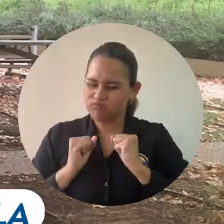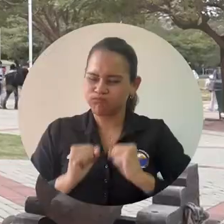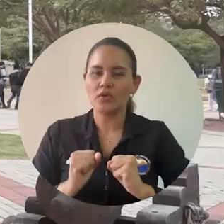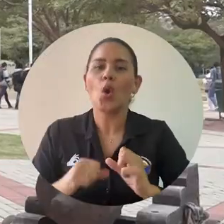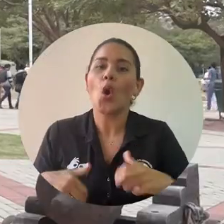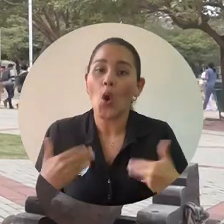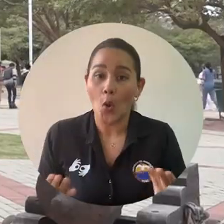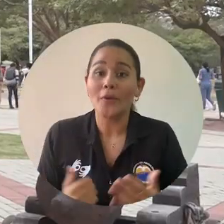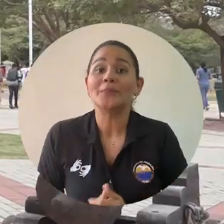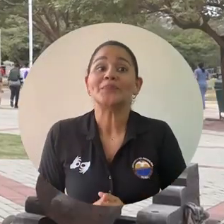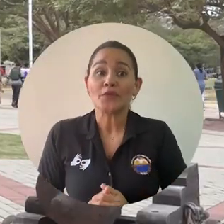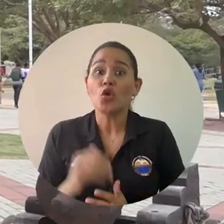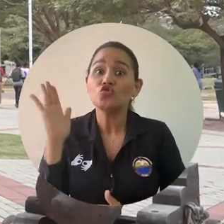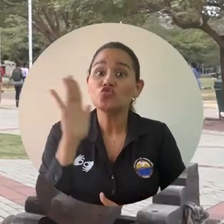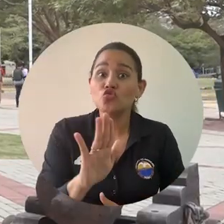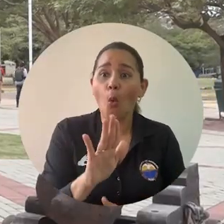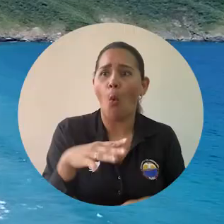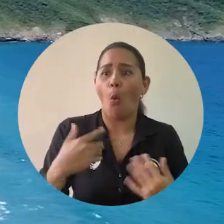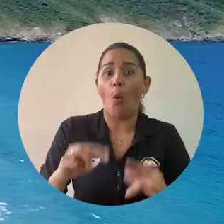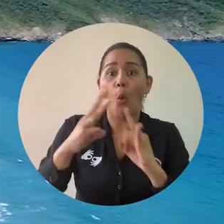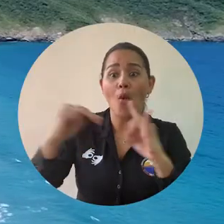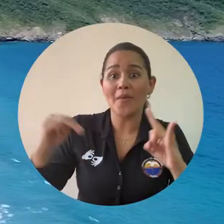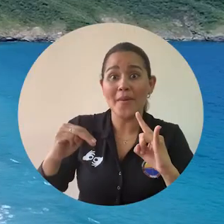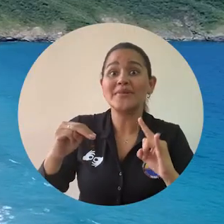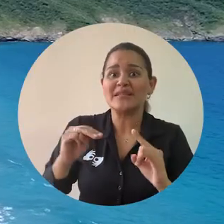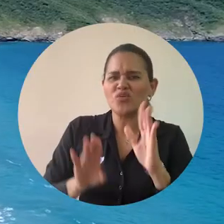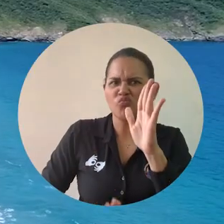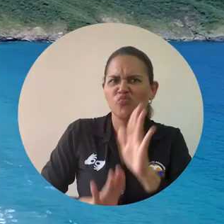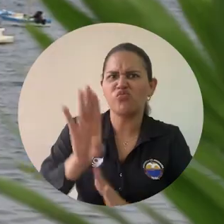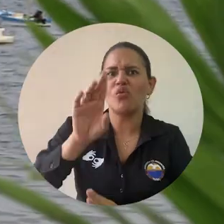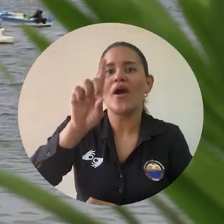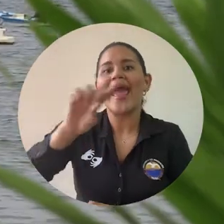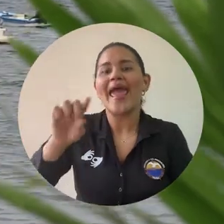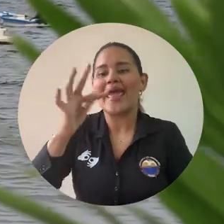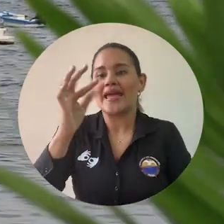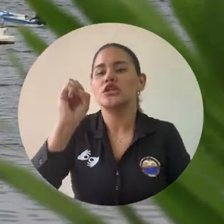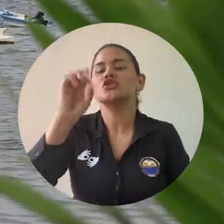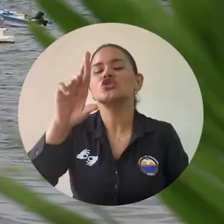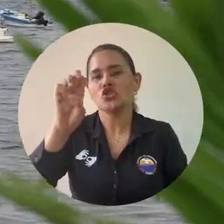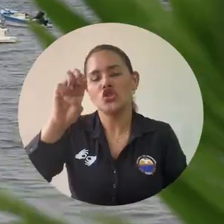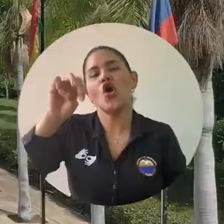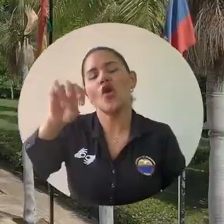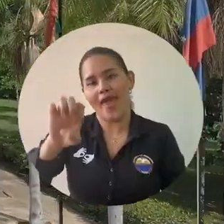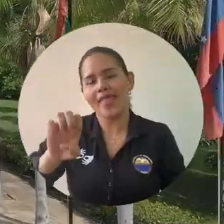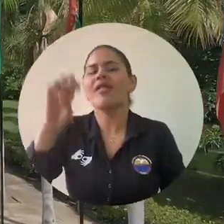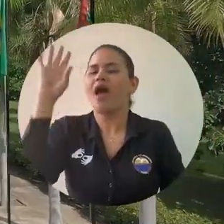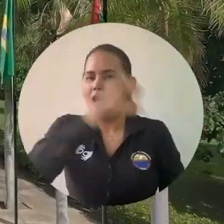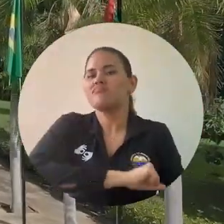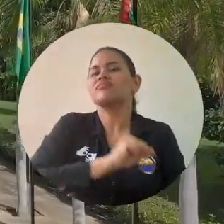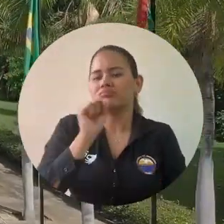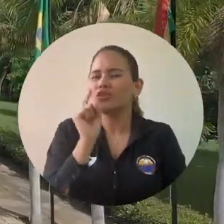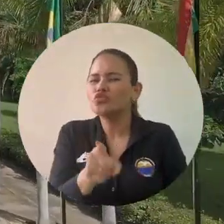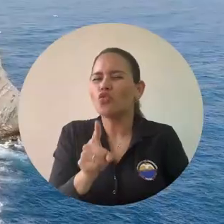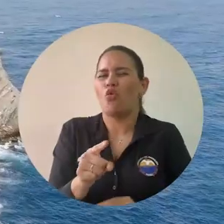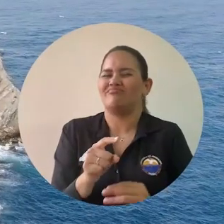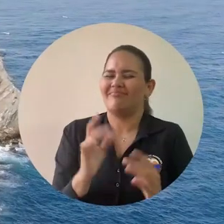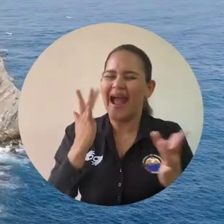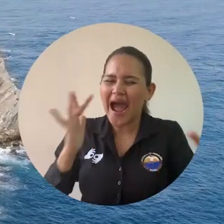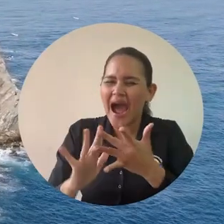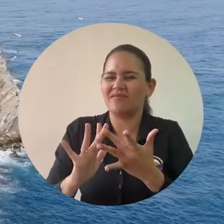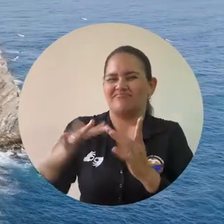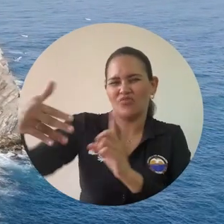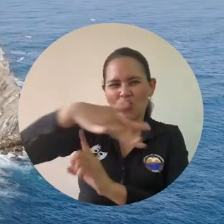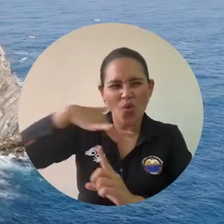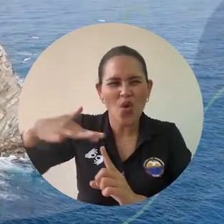aprendizaje. El éxito de Unimagdalena en Storem la cataloga como un referente en la promoción de turismo responsable pertinente con las necesidades de las